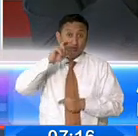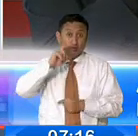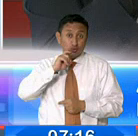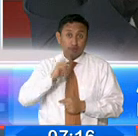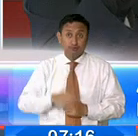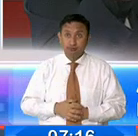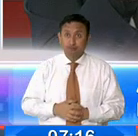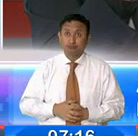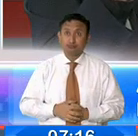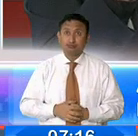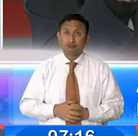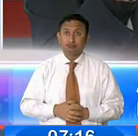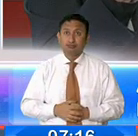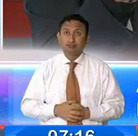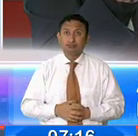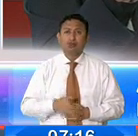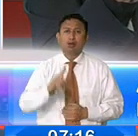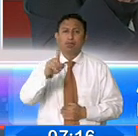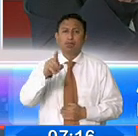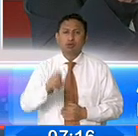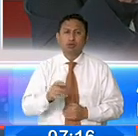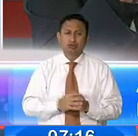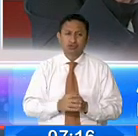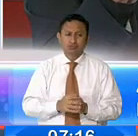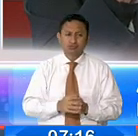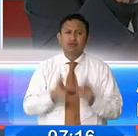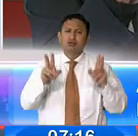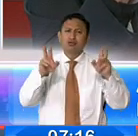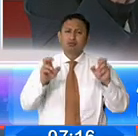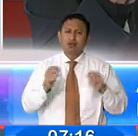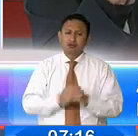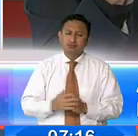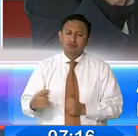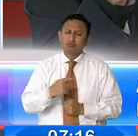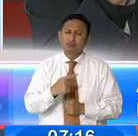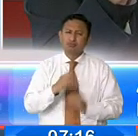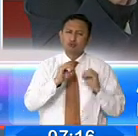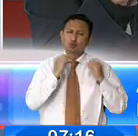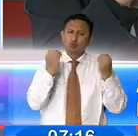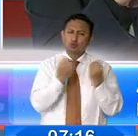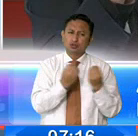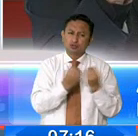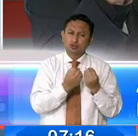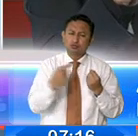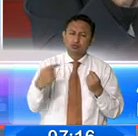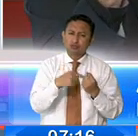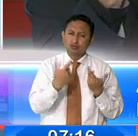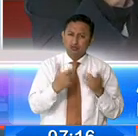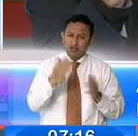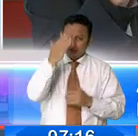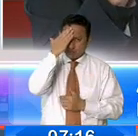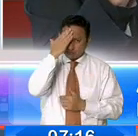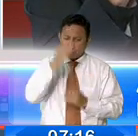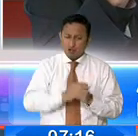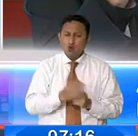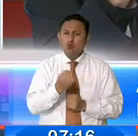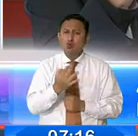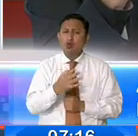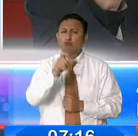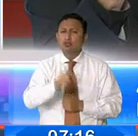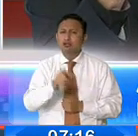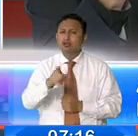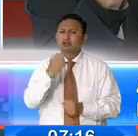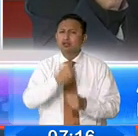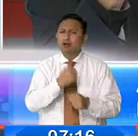Eso le iba a preguntar en este momento, Marcelita. ¿Qué redes, cuáles son lo que se ha detectado? ¿Cuántas trabajan estas redes